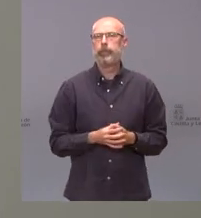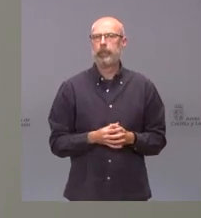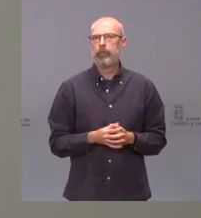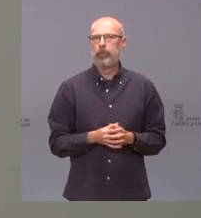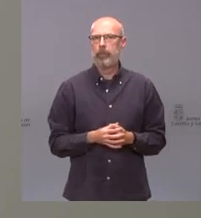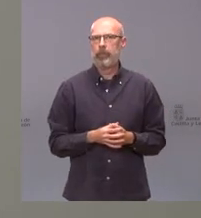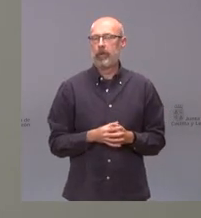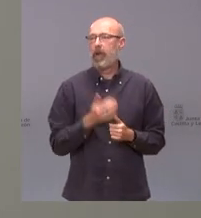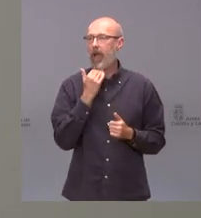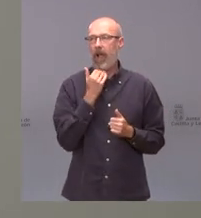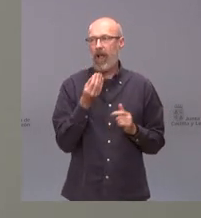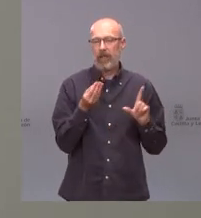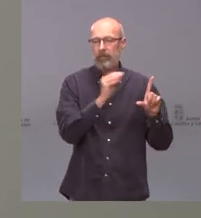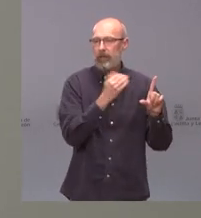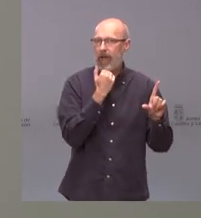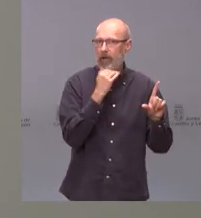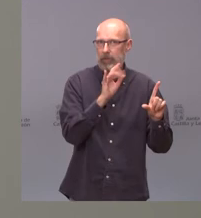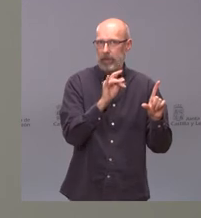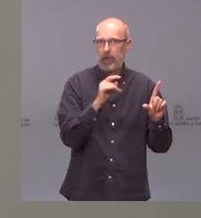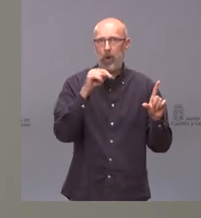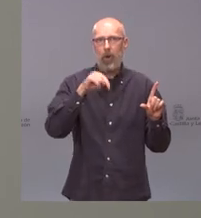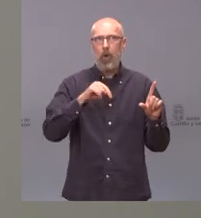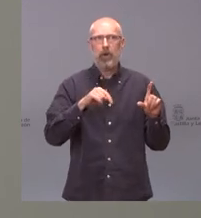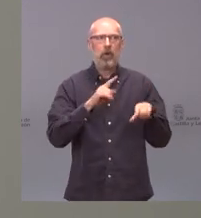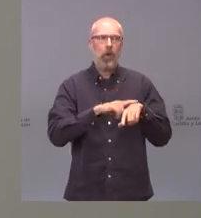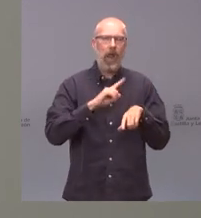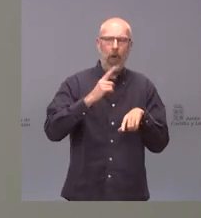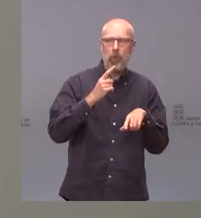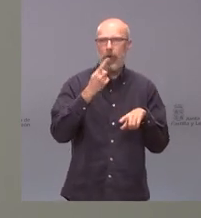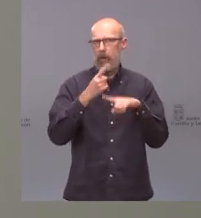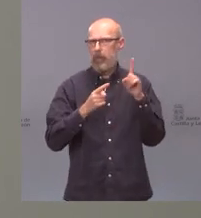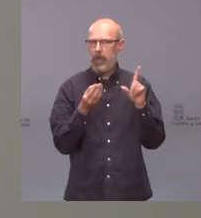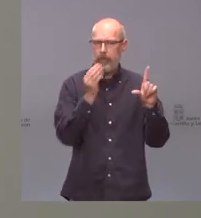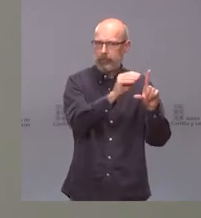ya prácticamente colgados me parece que los colgaban alrededor de la una una y media